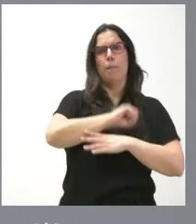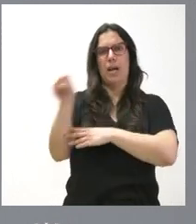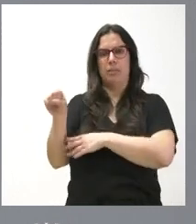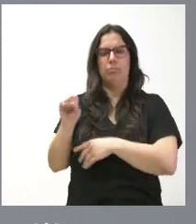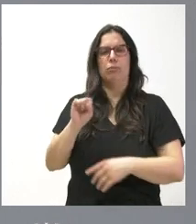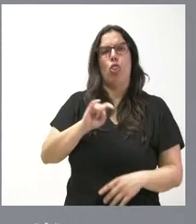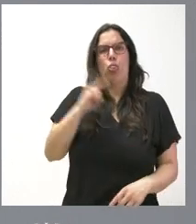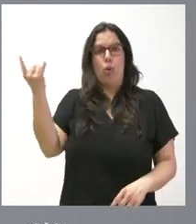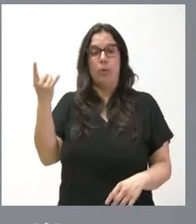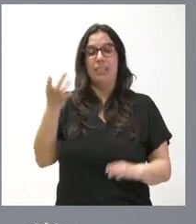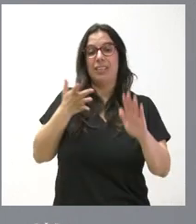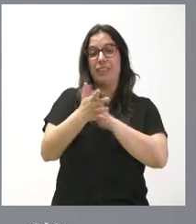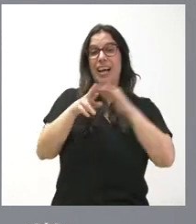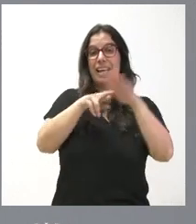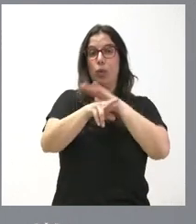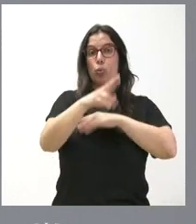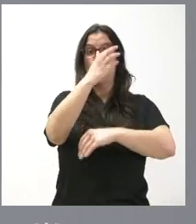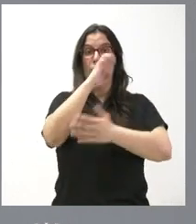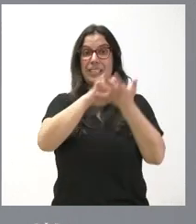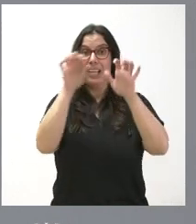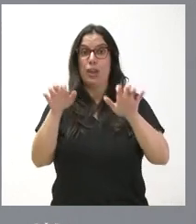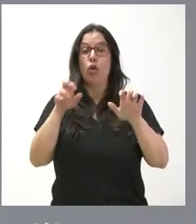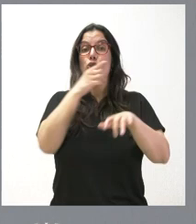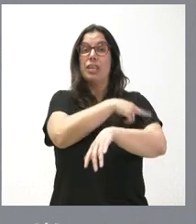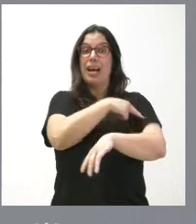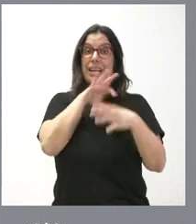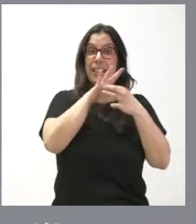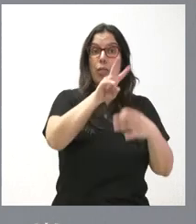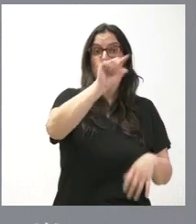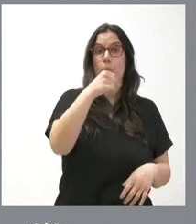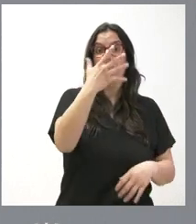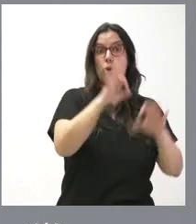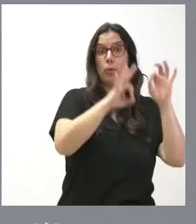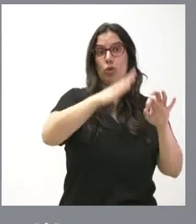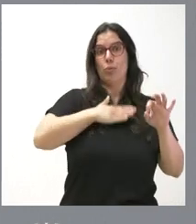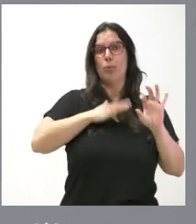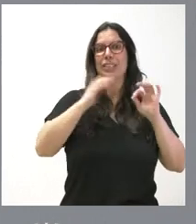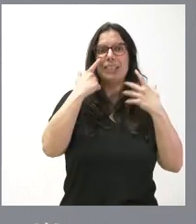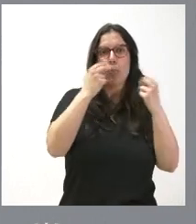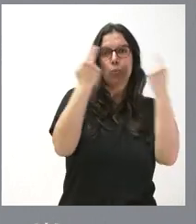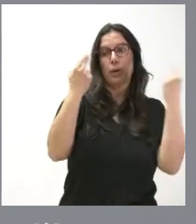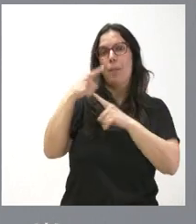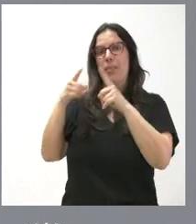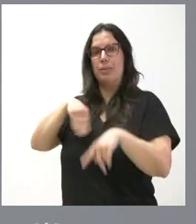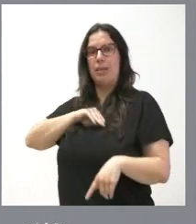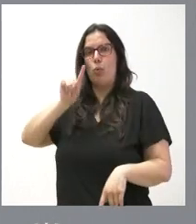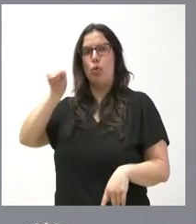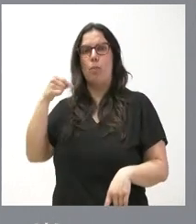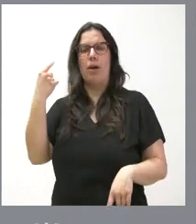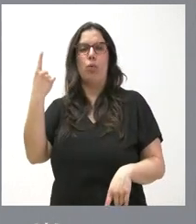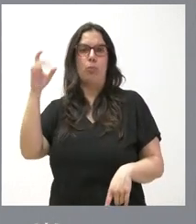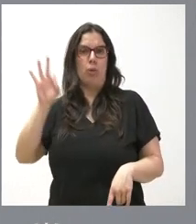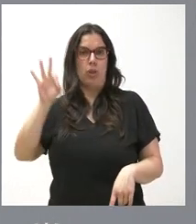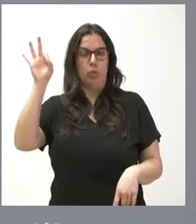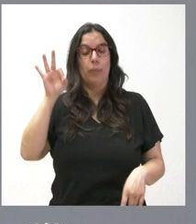recursos de la sanidad de Castilla y León se destina a la salud pública. La media española es el 1,1%. Como les digo, el balance de